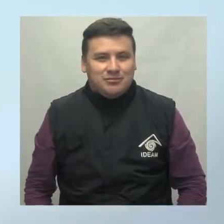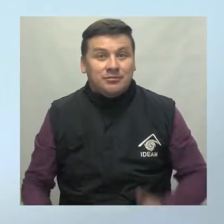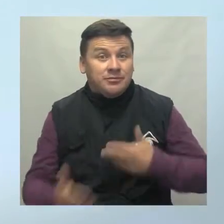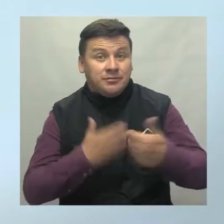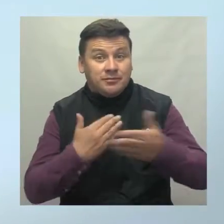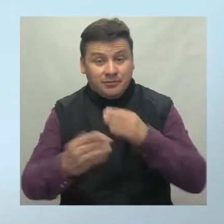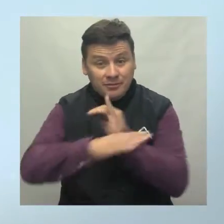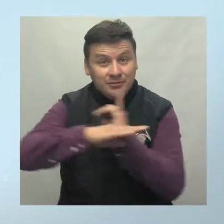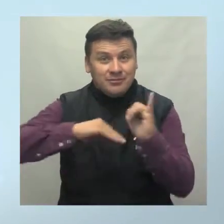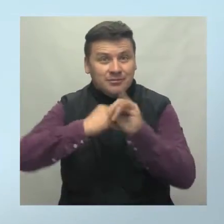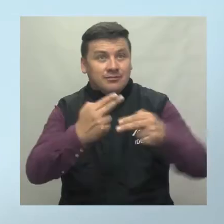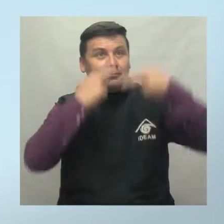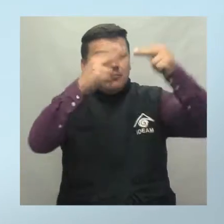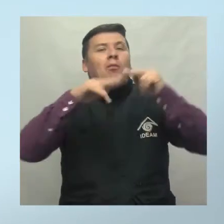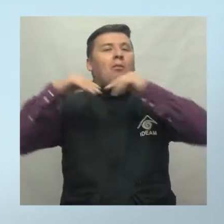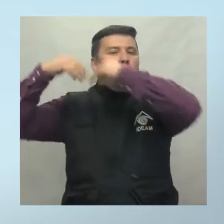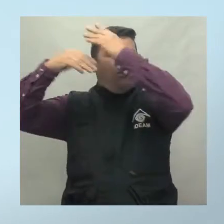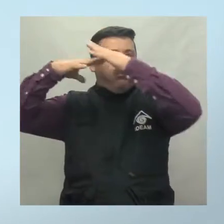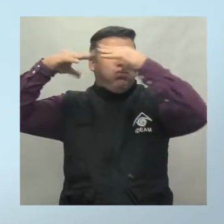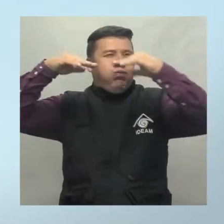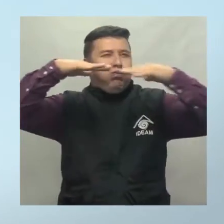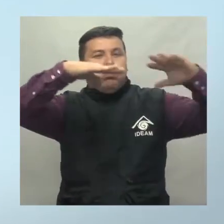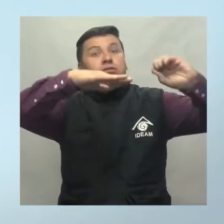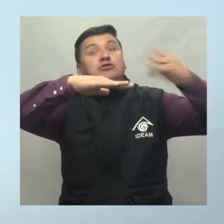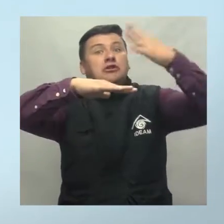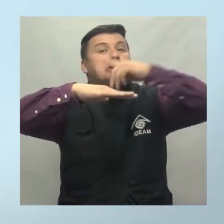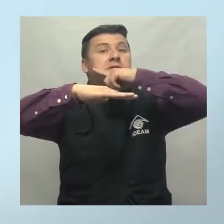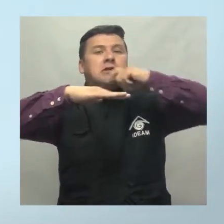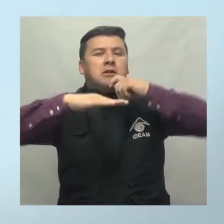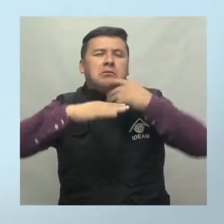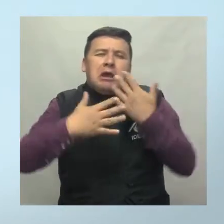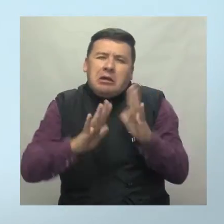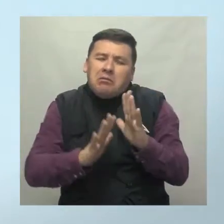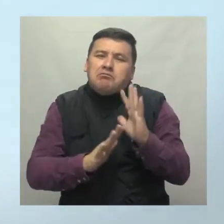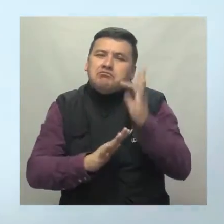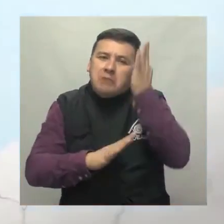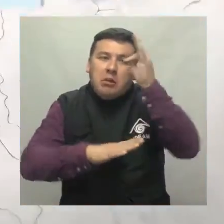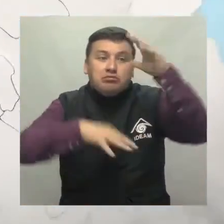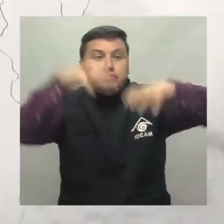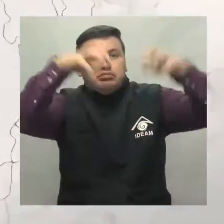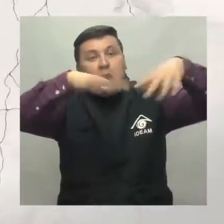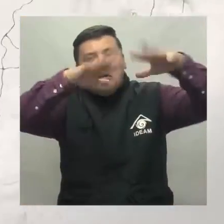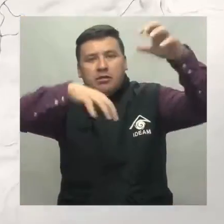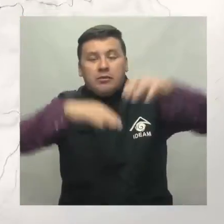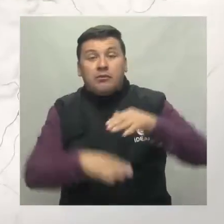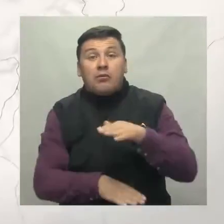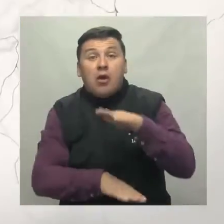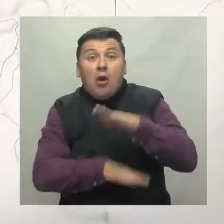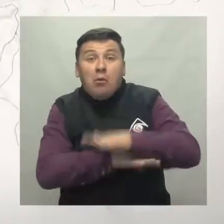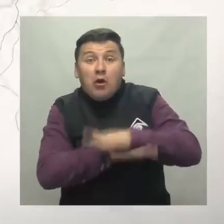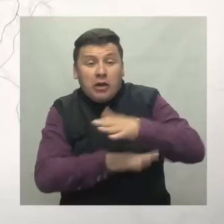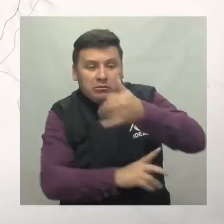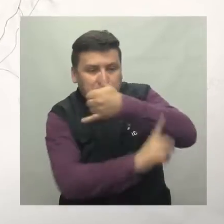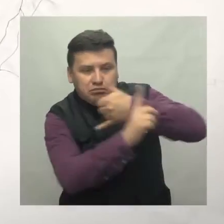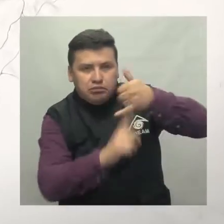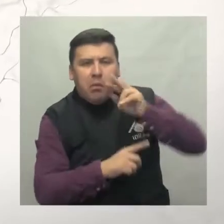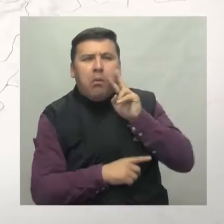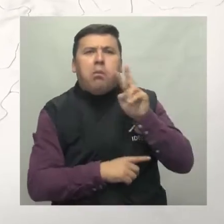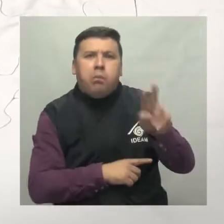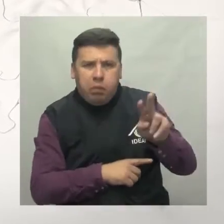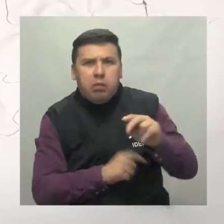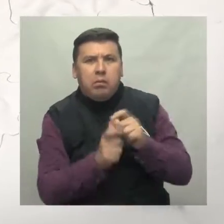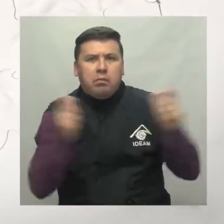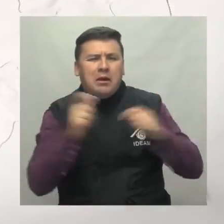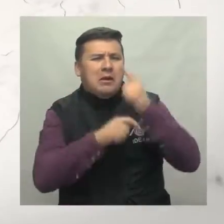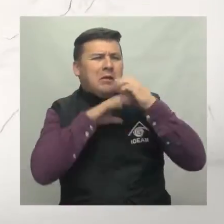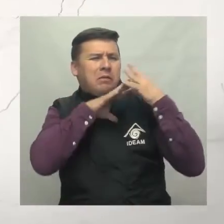Nuestras islas se verán nubladas con tiempo seco, pero no se descartan posibles lloviznas ocasionales. La tarde en el Pacífico se estima con incremento